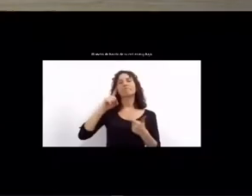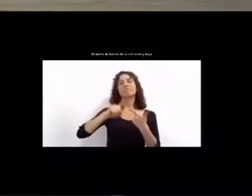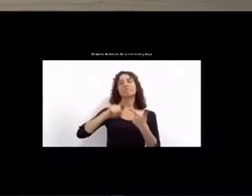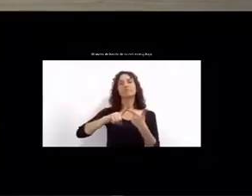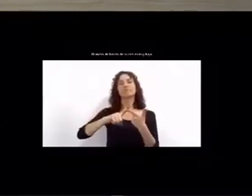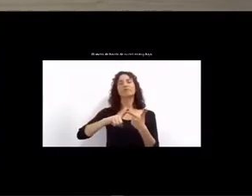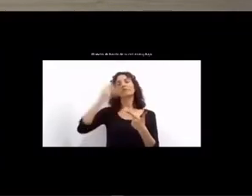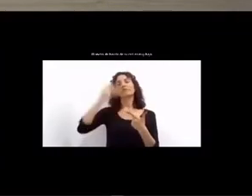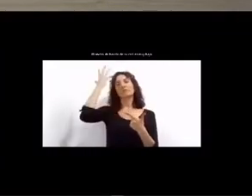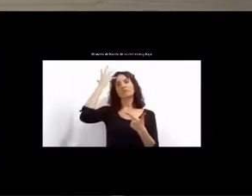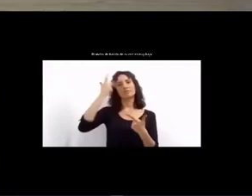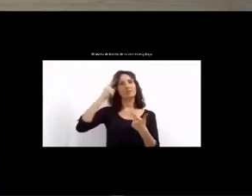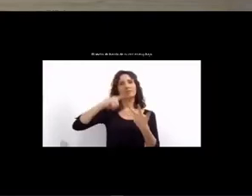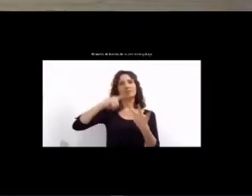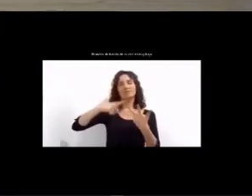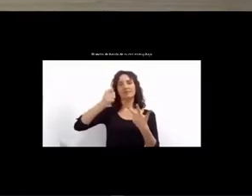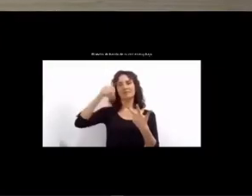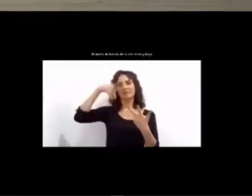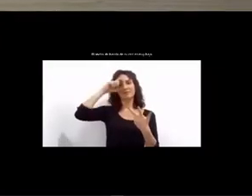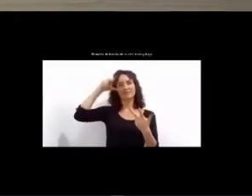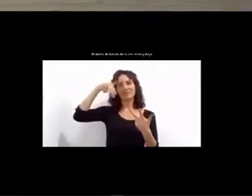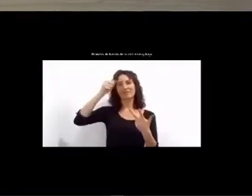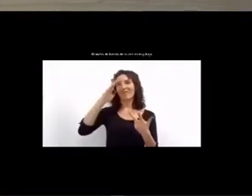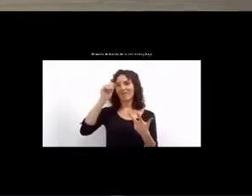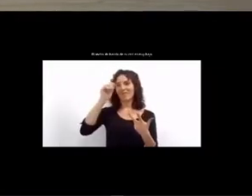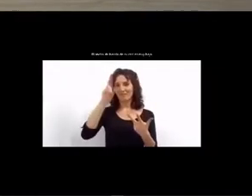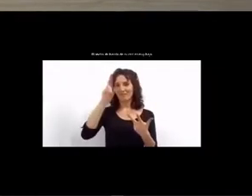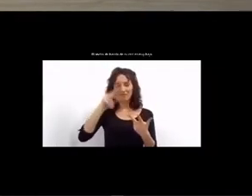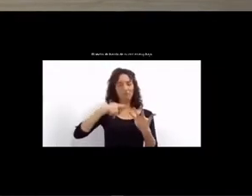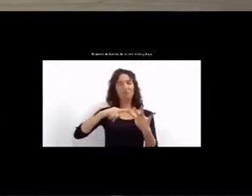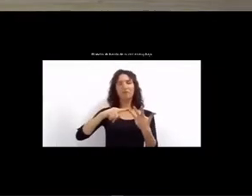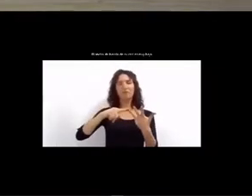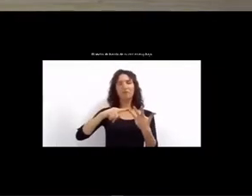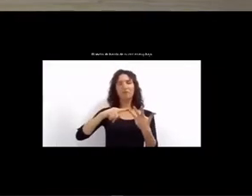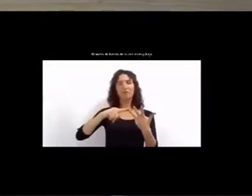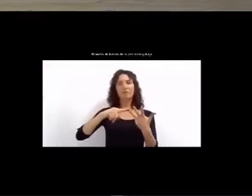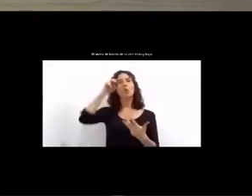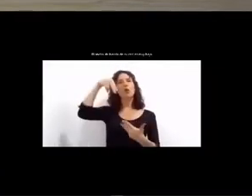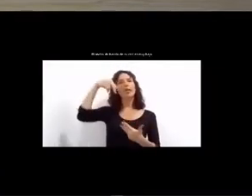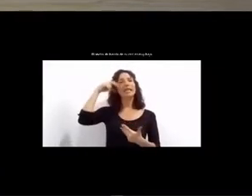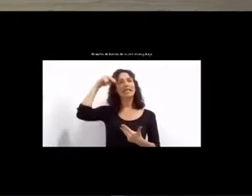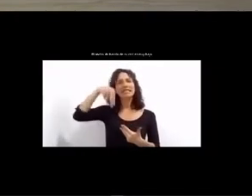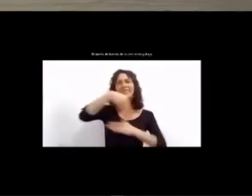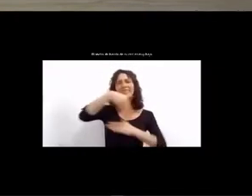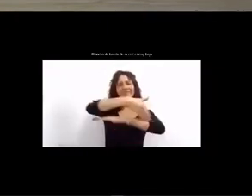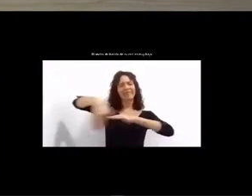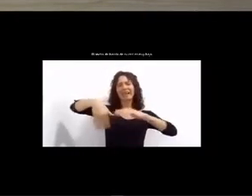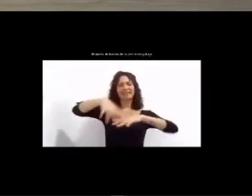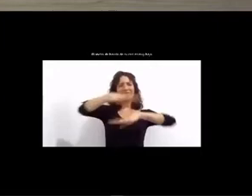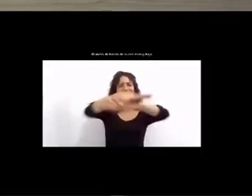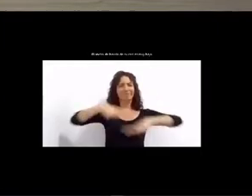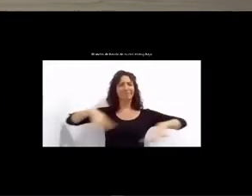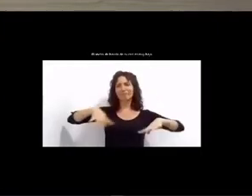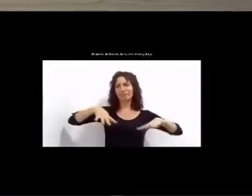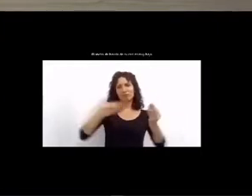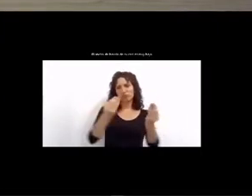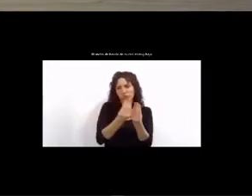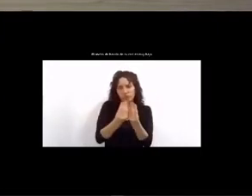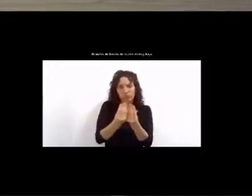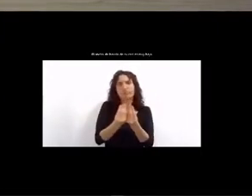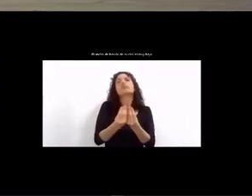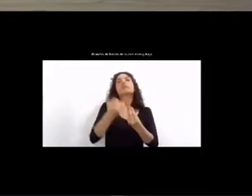Francia ante Uruguay y Amenábar, Santa Fe entre Caferata y Avellaneda, Junín de Avellaneda-Caseros. A estas acciones,